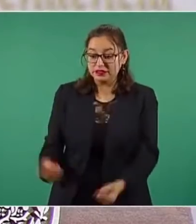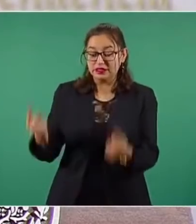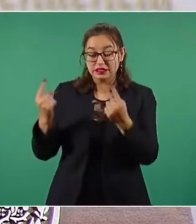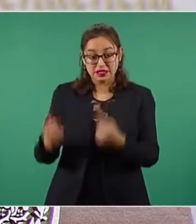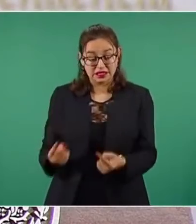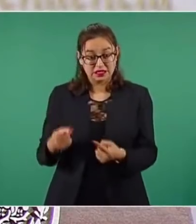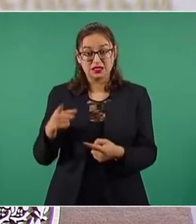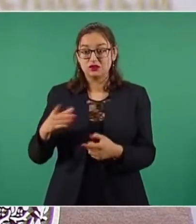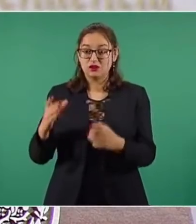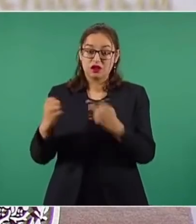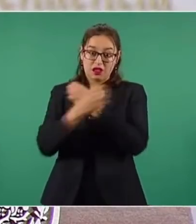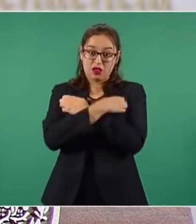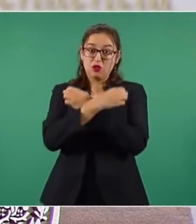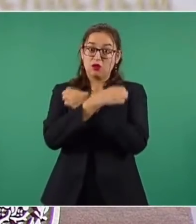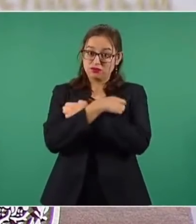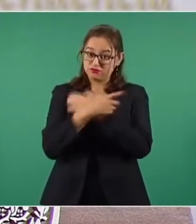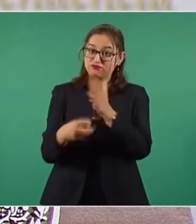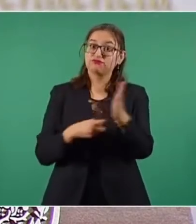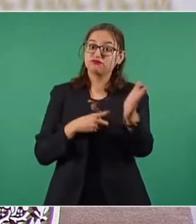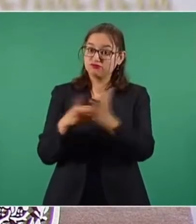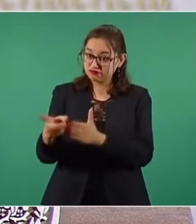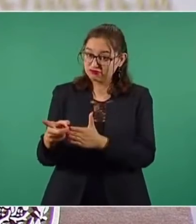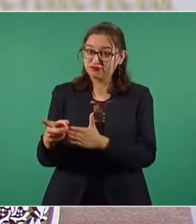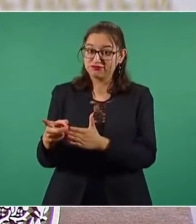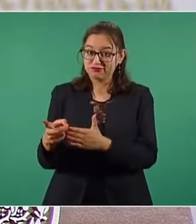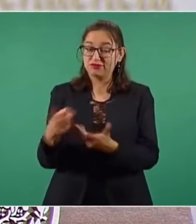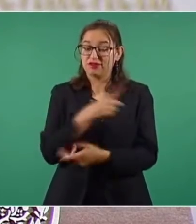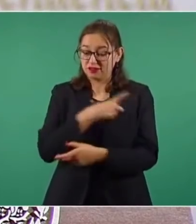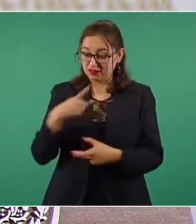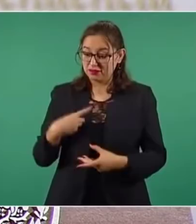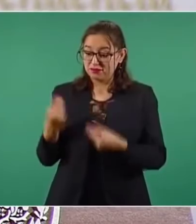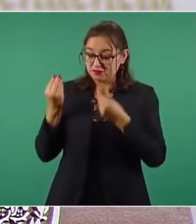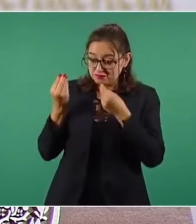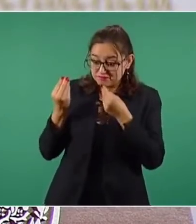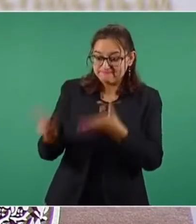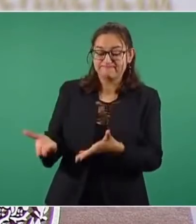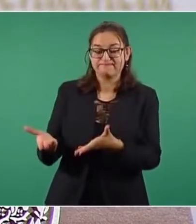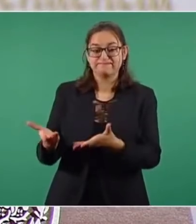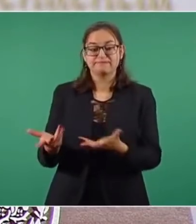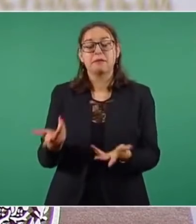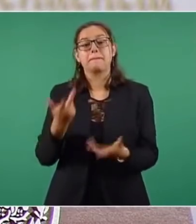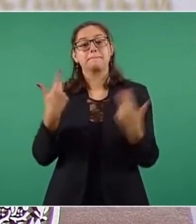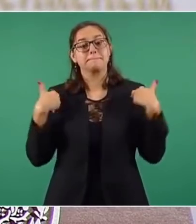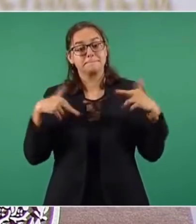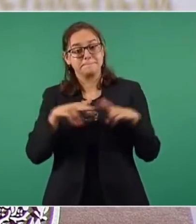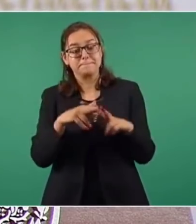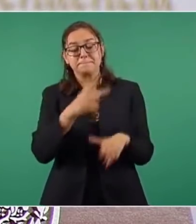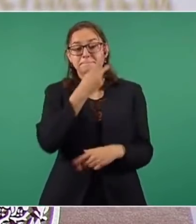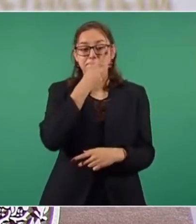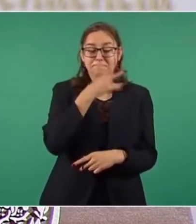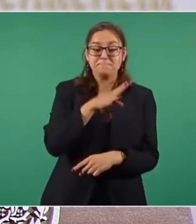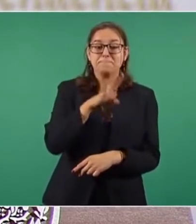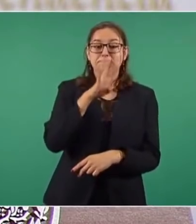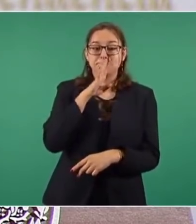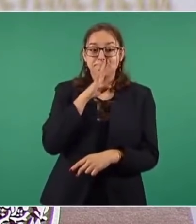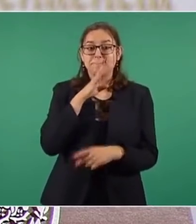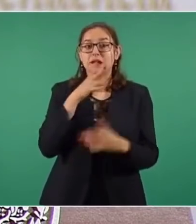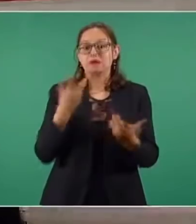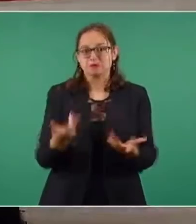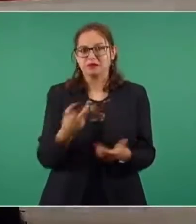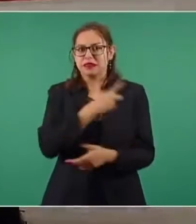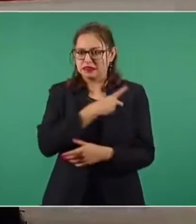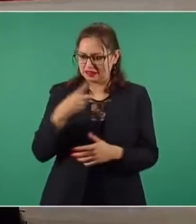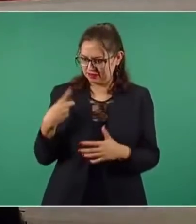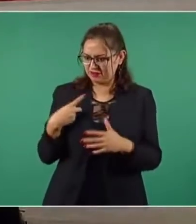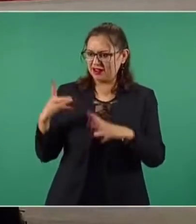educación. Les pido que hagamos lo que nos corresponde. Fortalezcamos tanto los maestros como los padres de familia lo que son los filtros